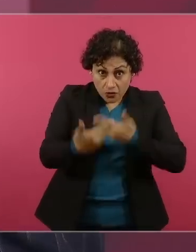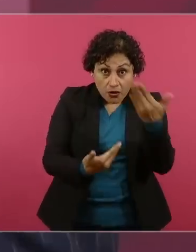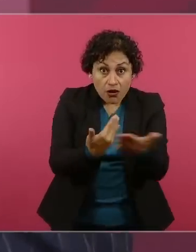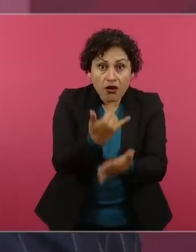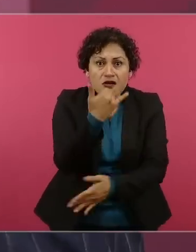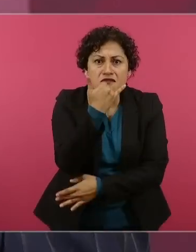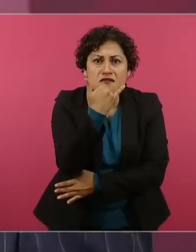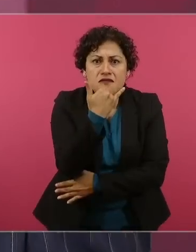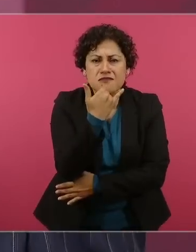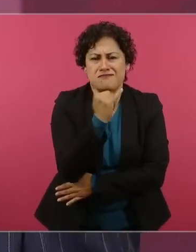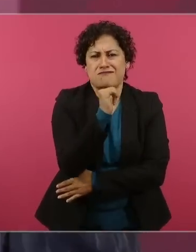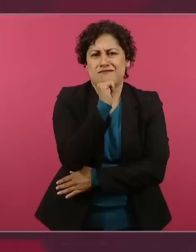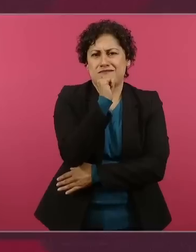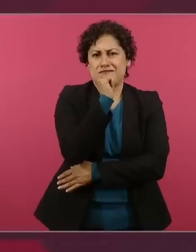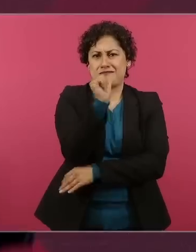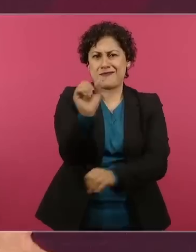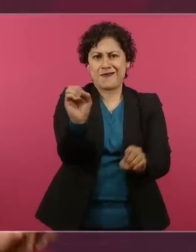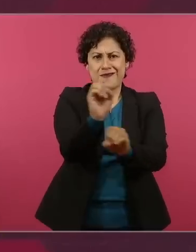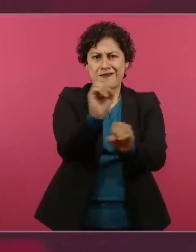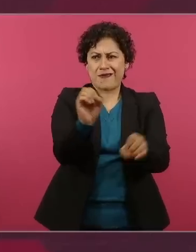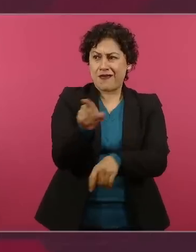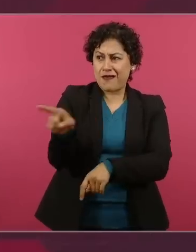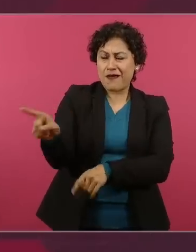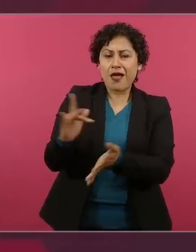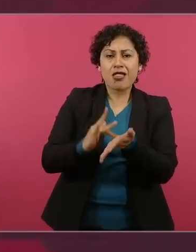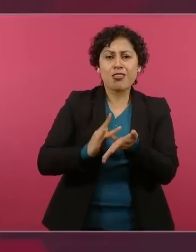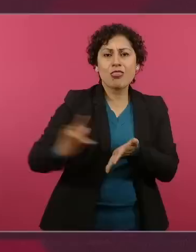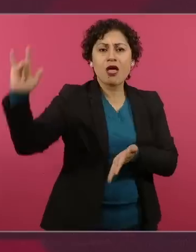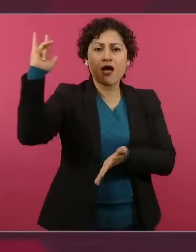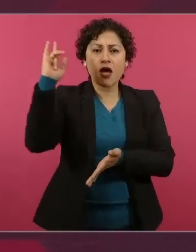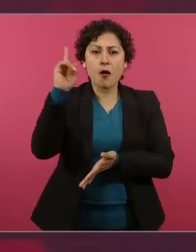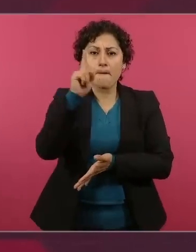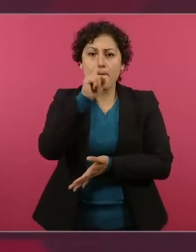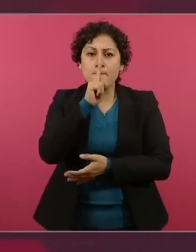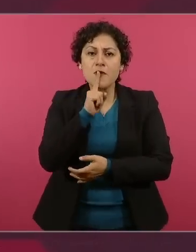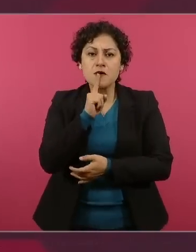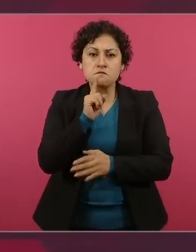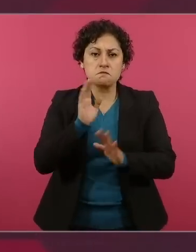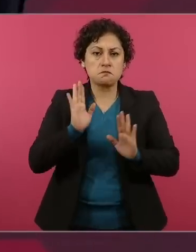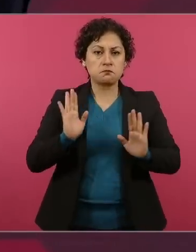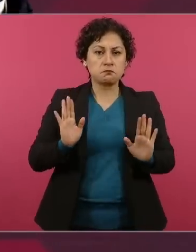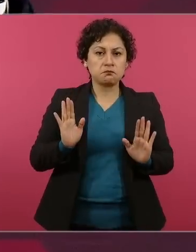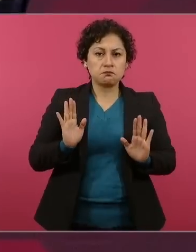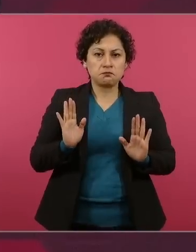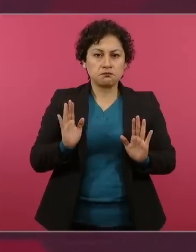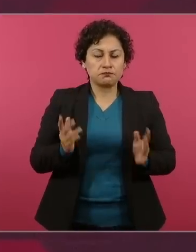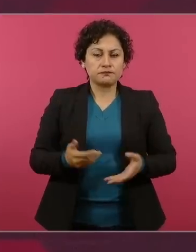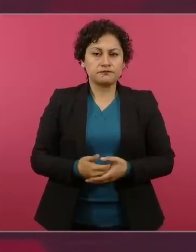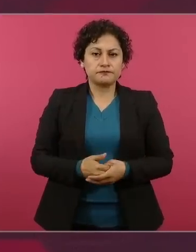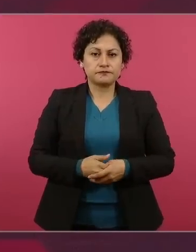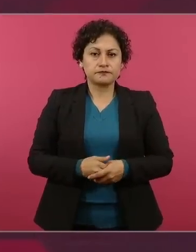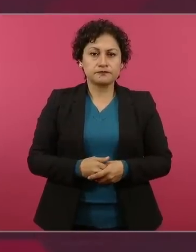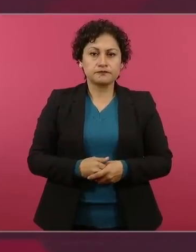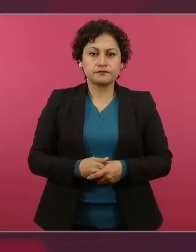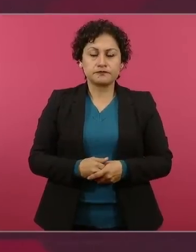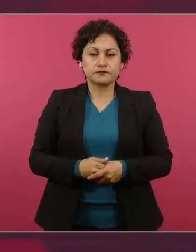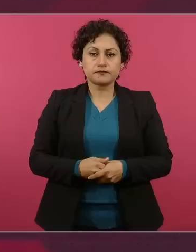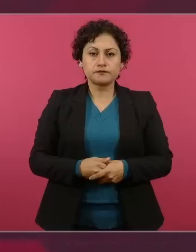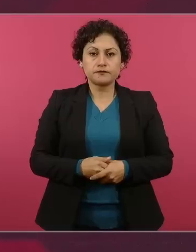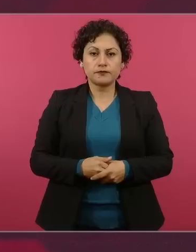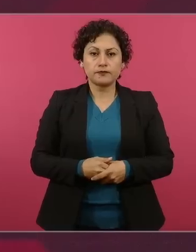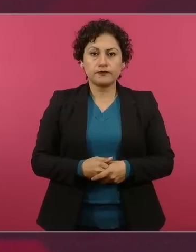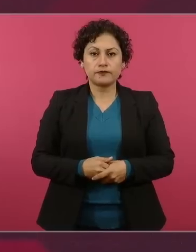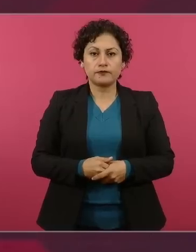sencillamente fue un invento y estamos